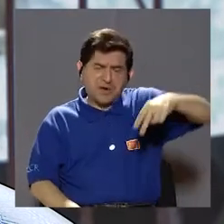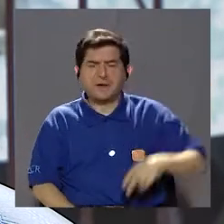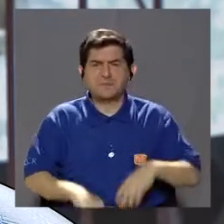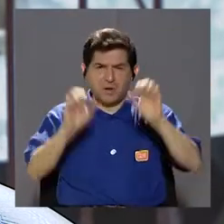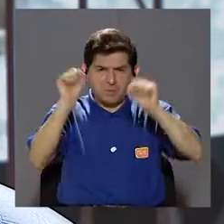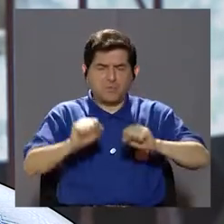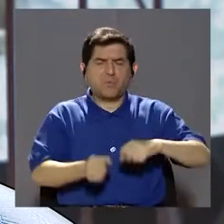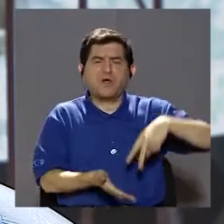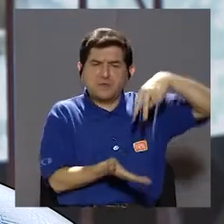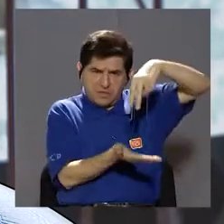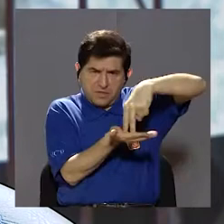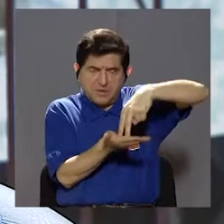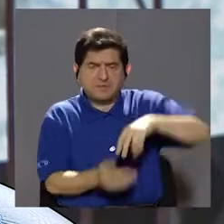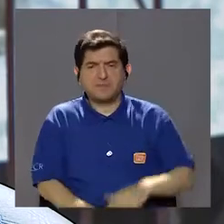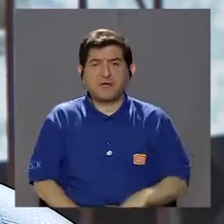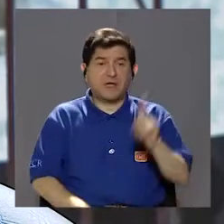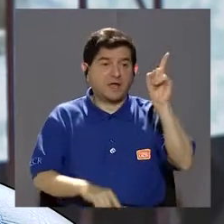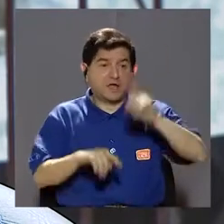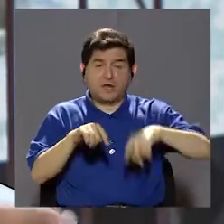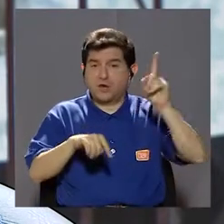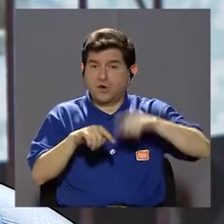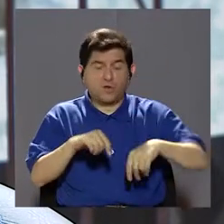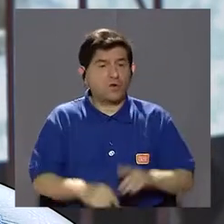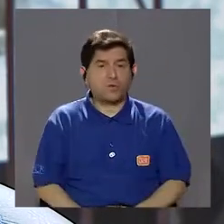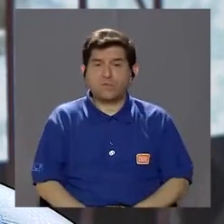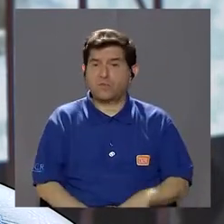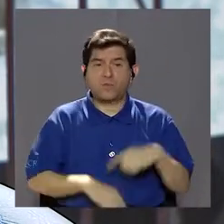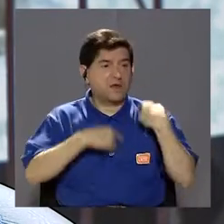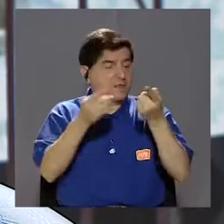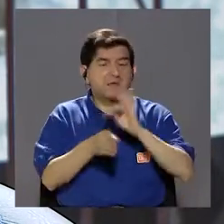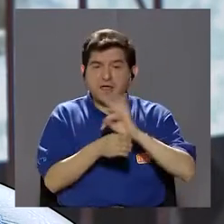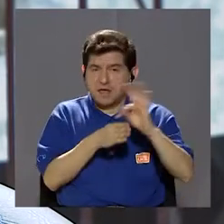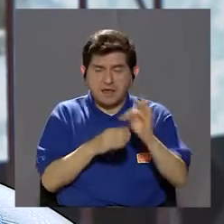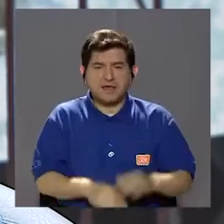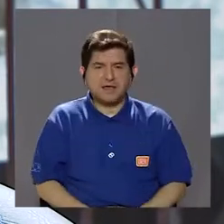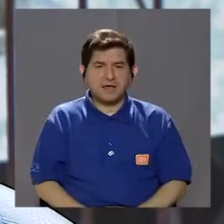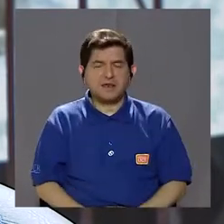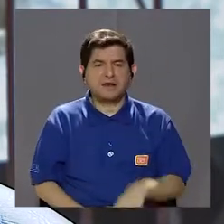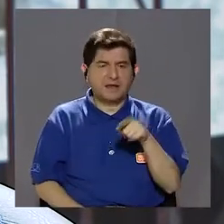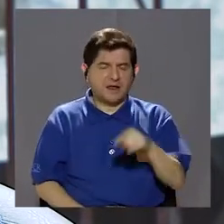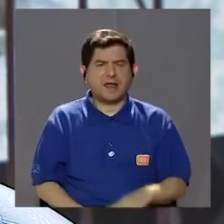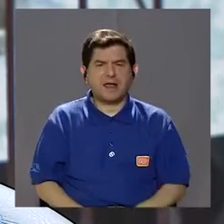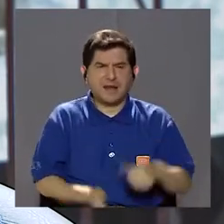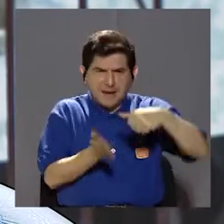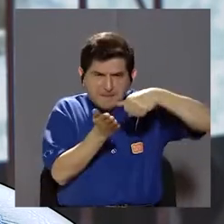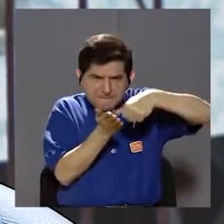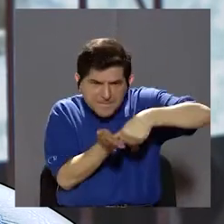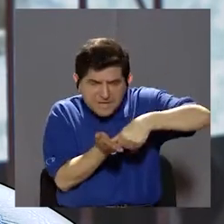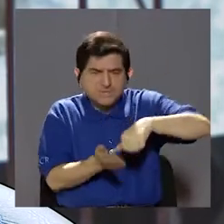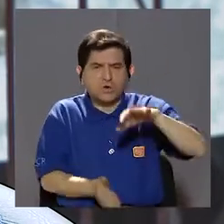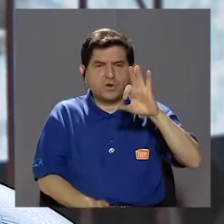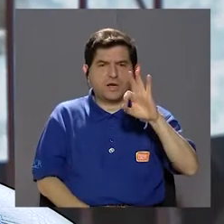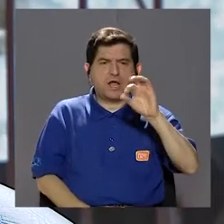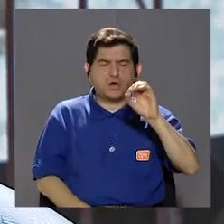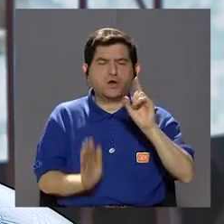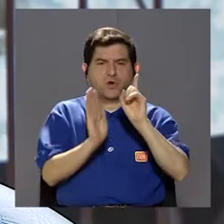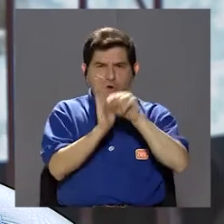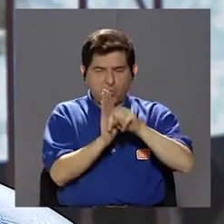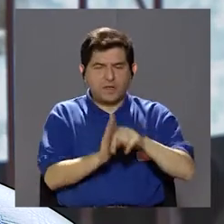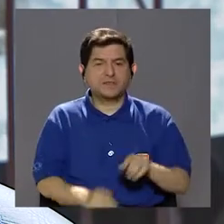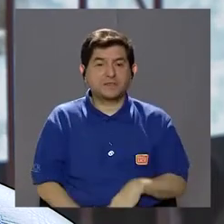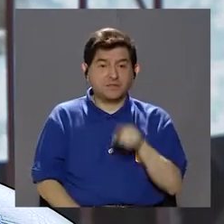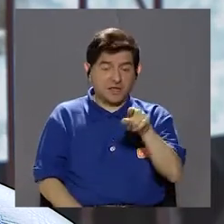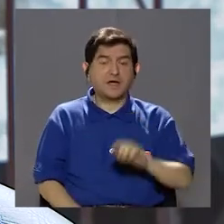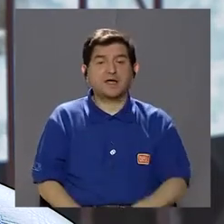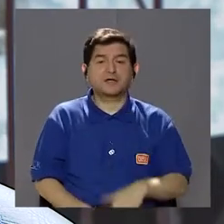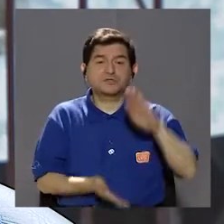caminando, o se va a poner de pie, o así, no puede asistir inmediatamente a terapia, se presiona acá 90 segundos, y eso le